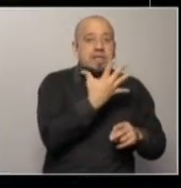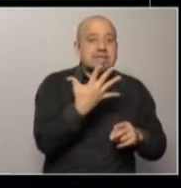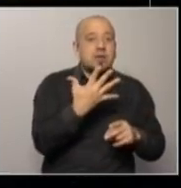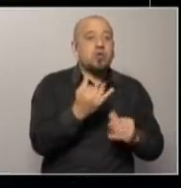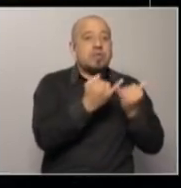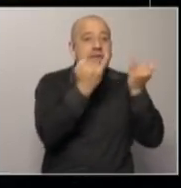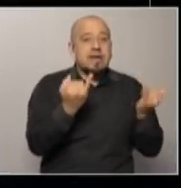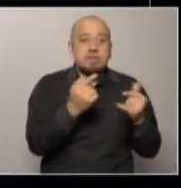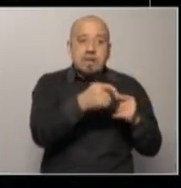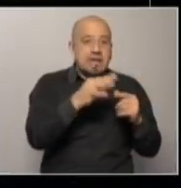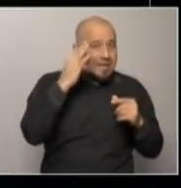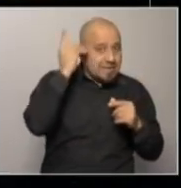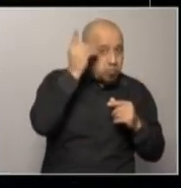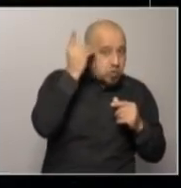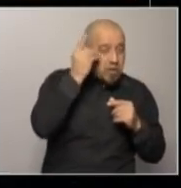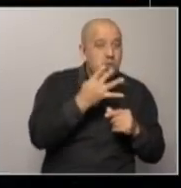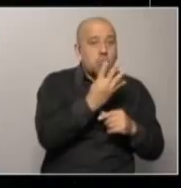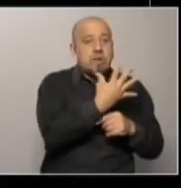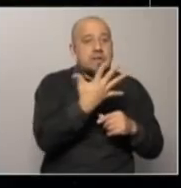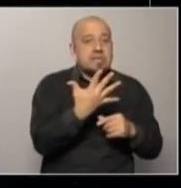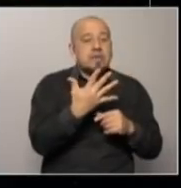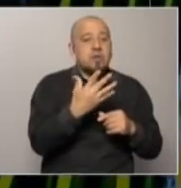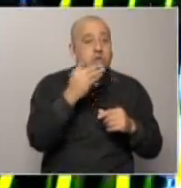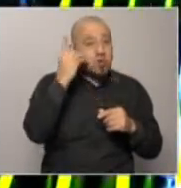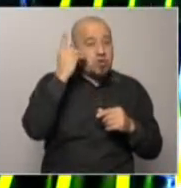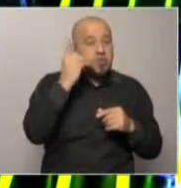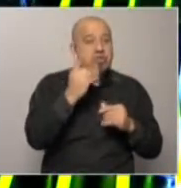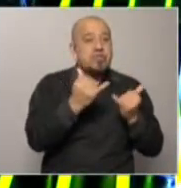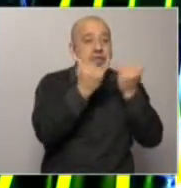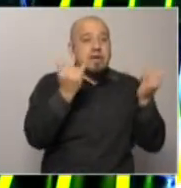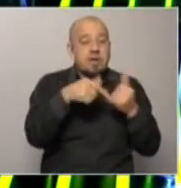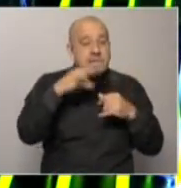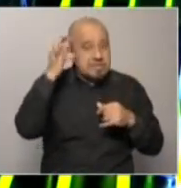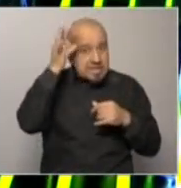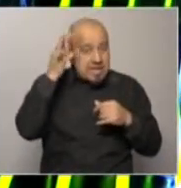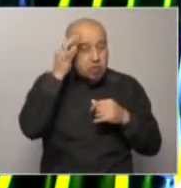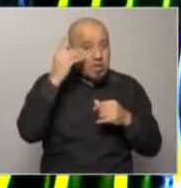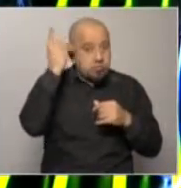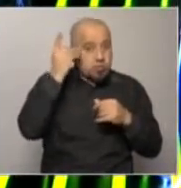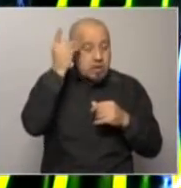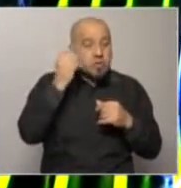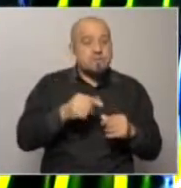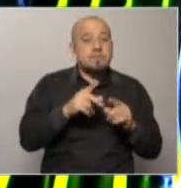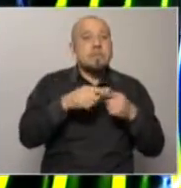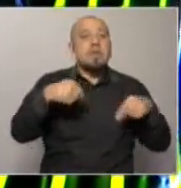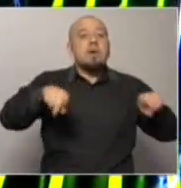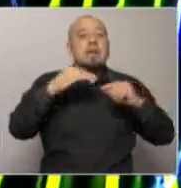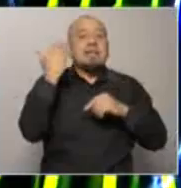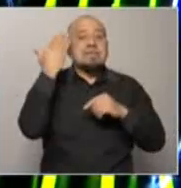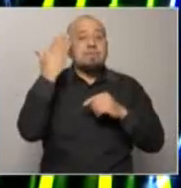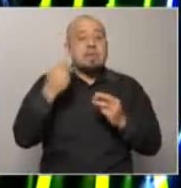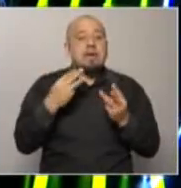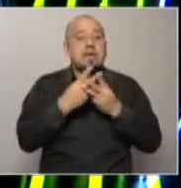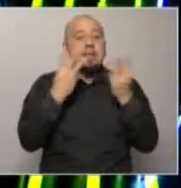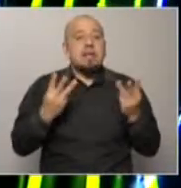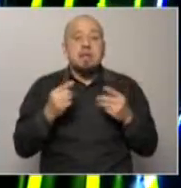días para la primera Cámara si la segunda hace modificaciones y 30 días más para la Asamblea General si la primera